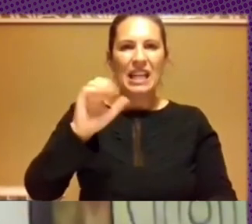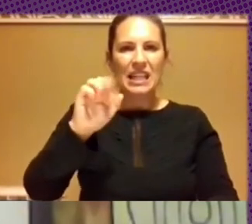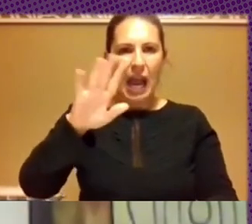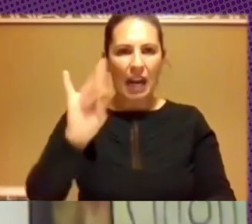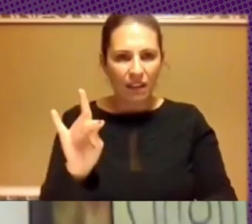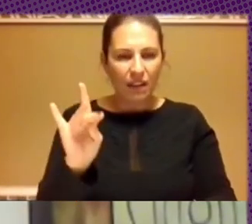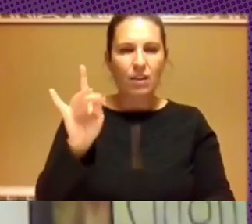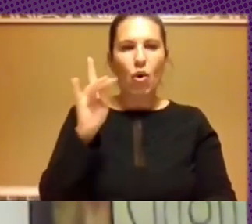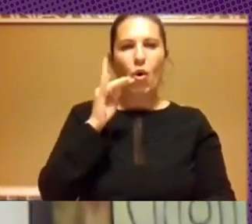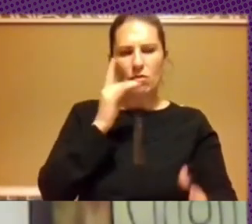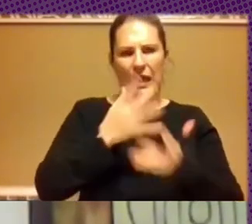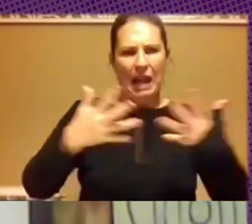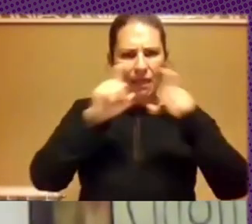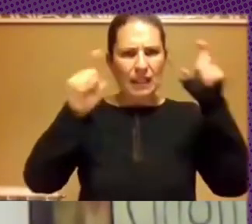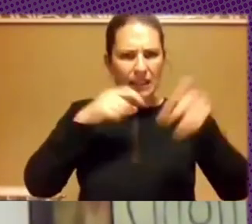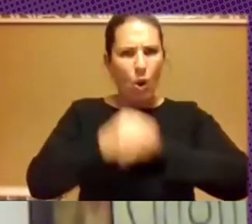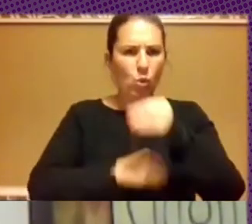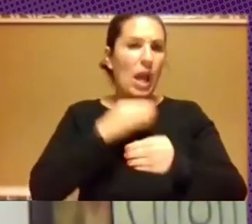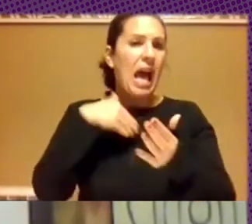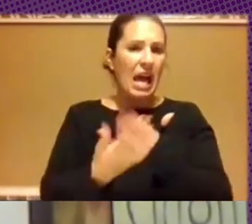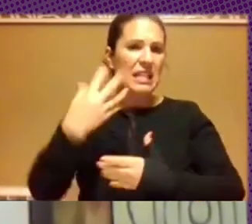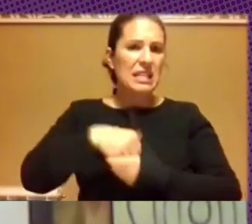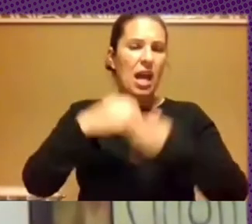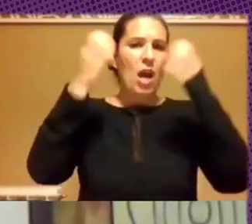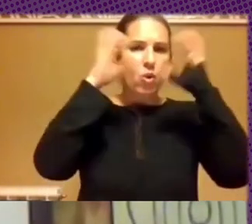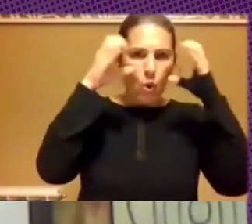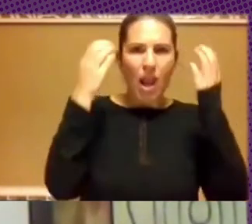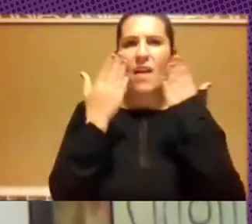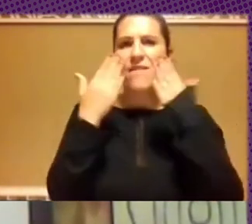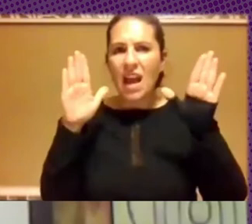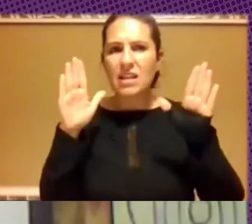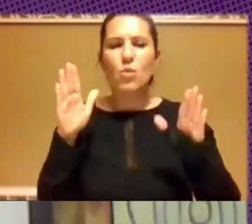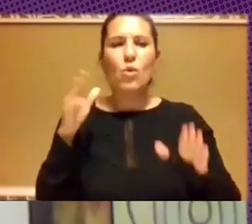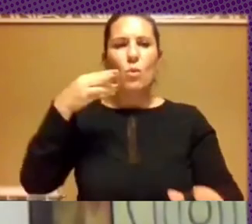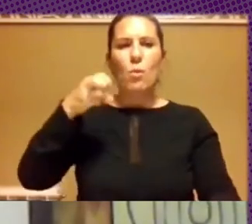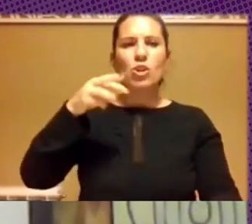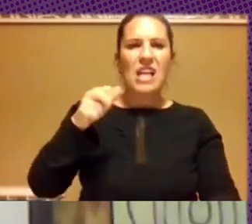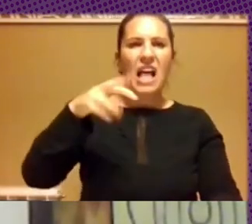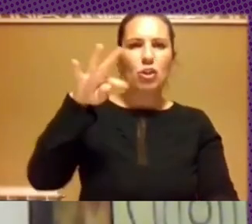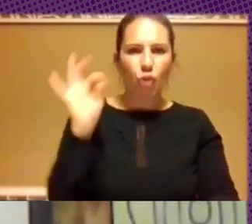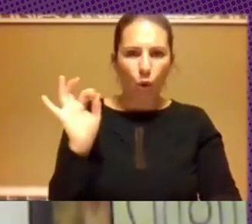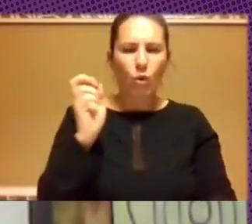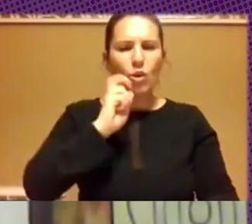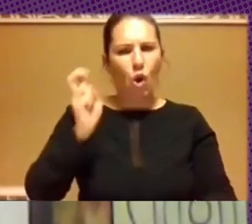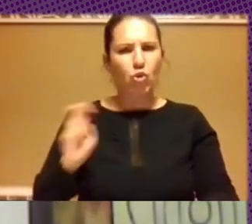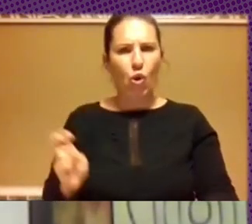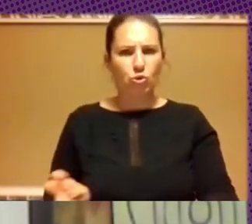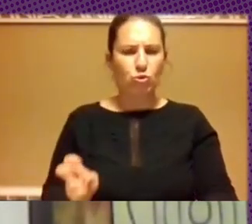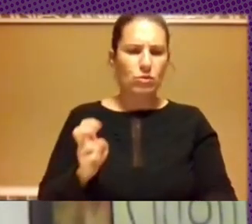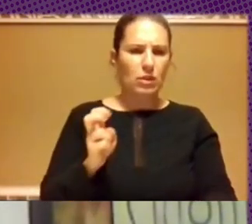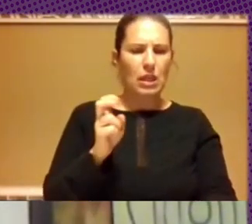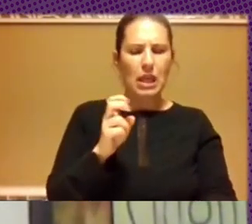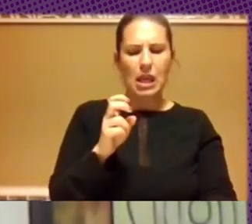corporaciones que usan software libre incluyendo a Google incluyendo a Facebook incluyendo a Monsanto y a muchas otras corporaciones con las que en muchos